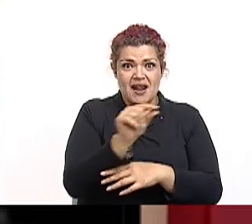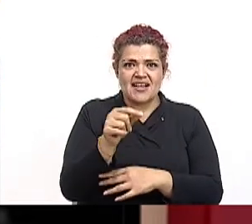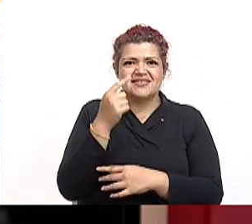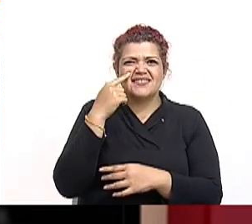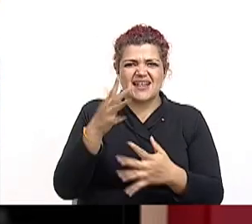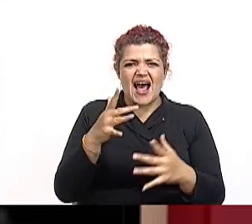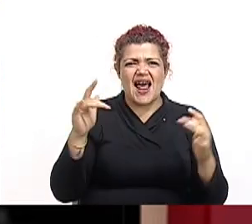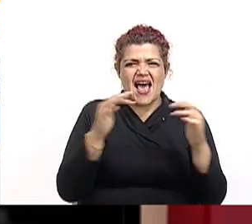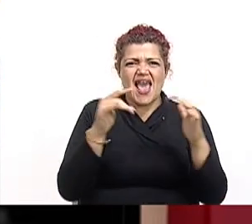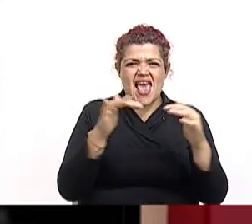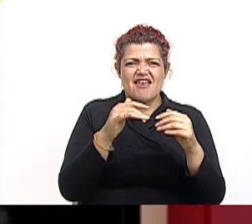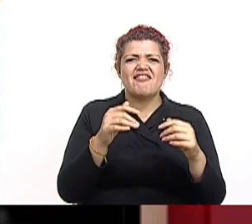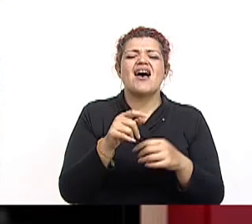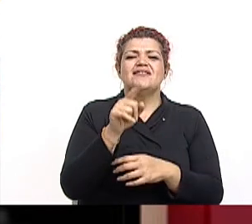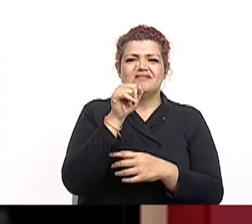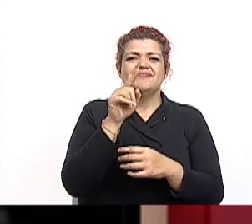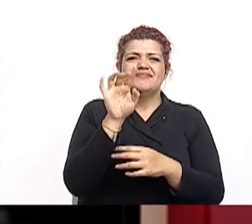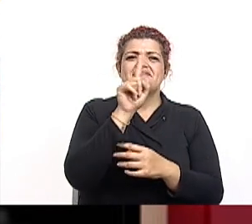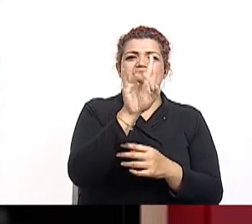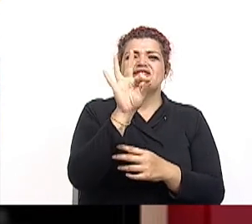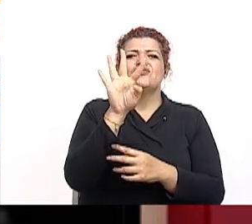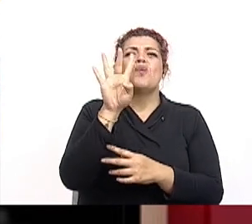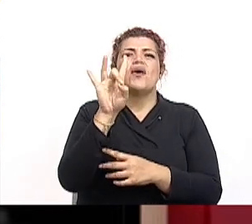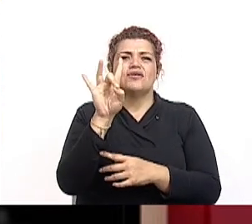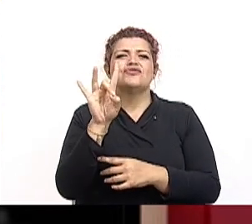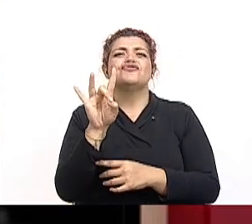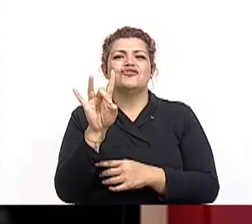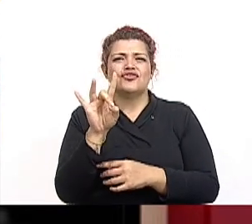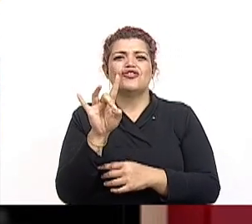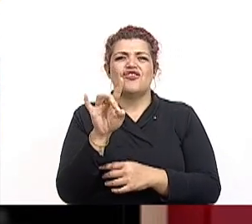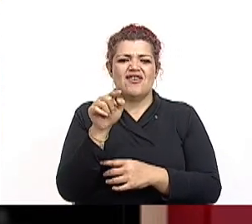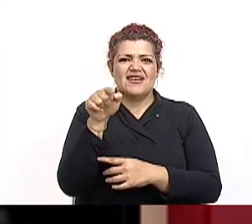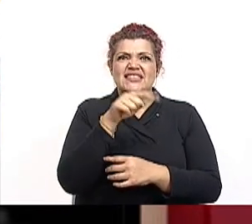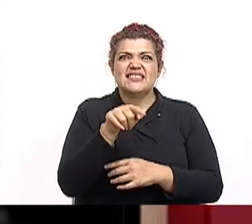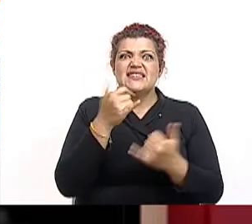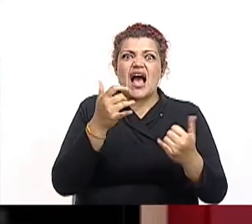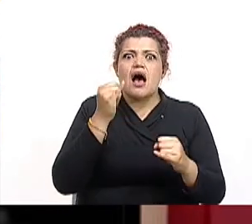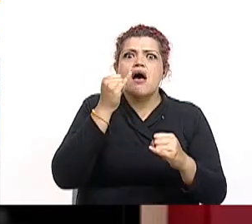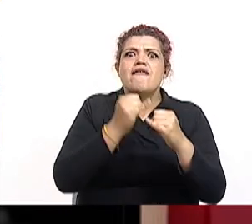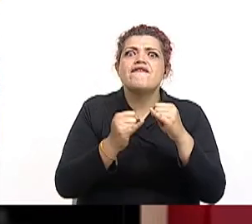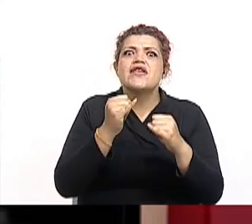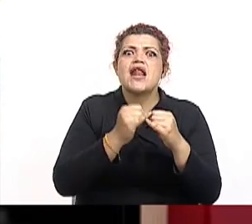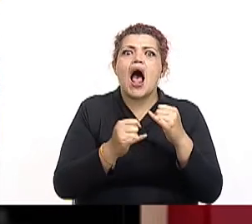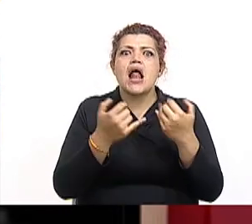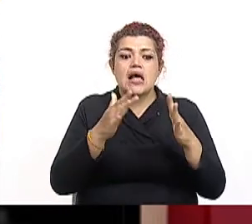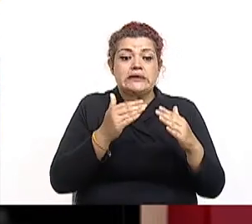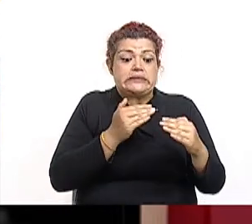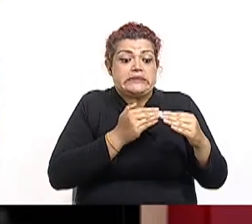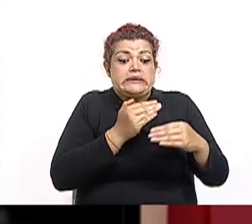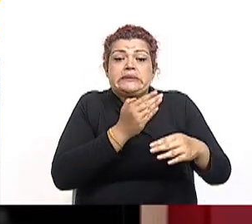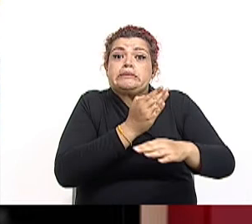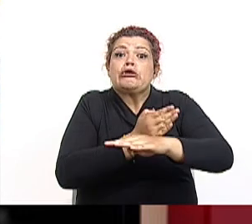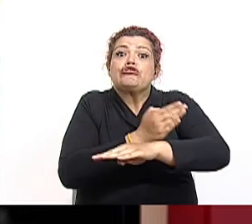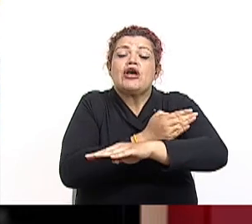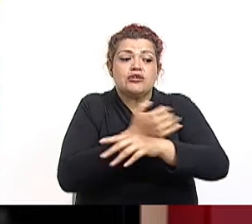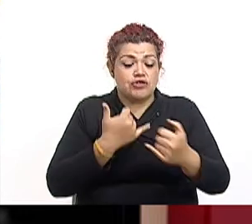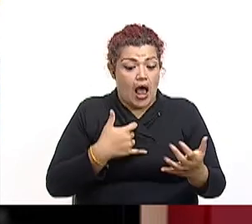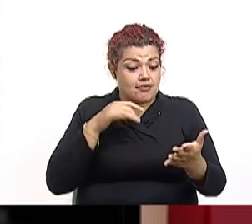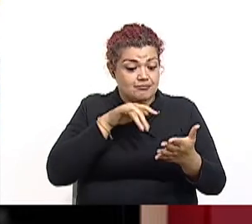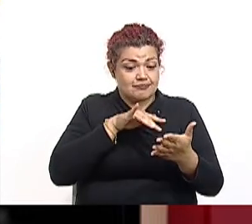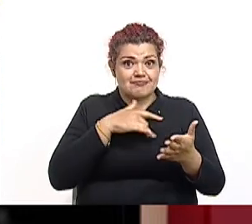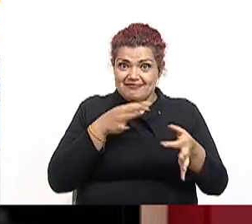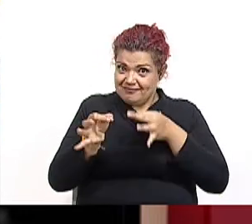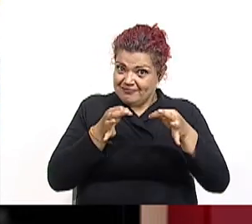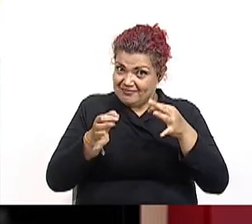la guerra civil del 48, que se iba a generar al final de este proceso que estamos estudiando.